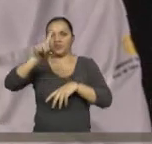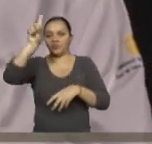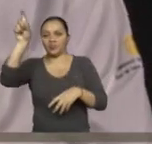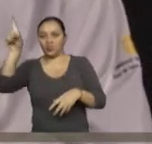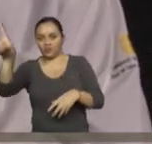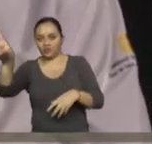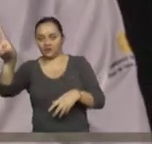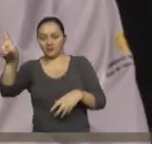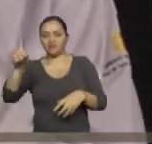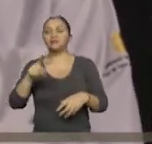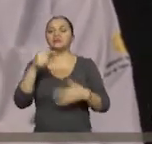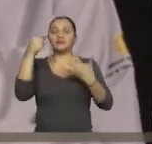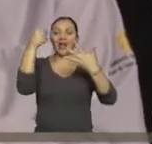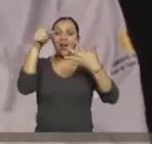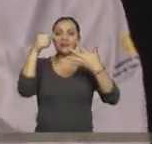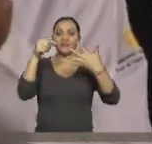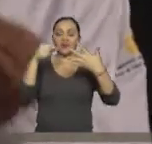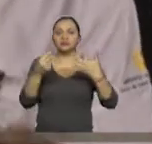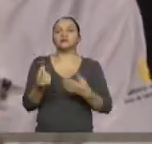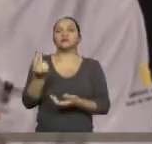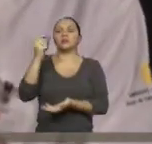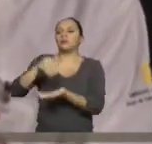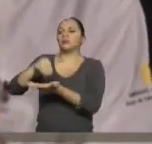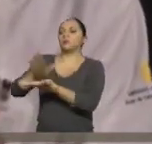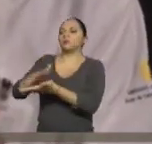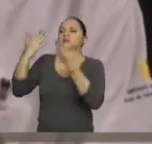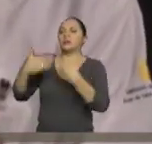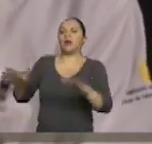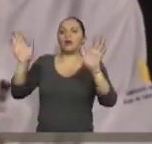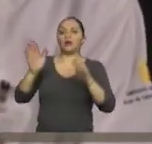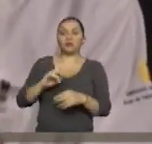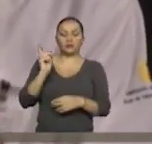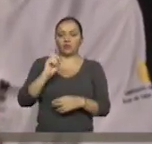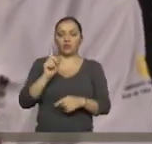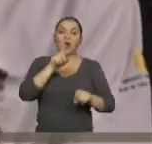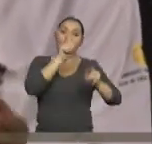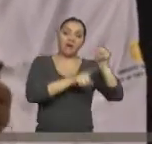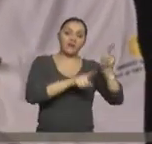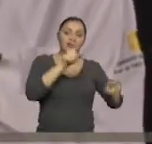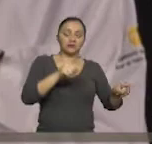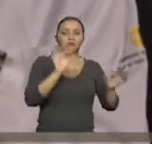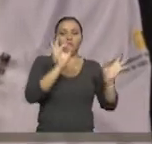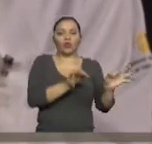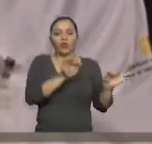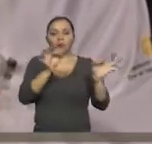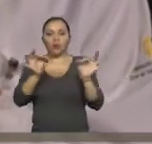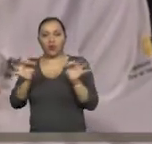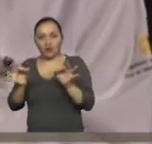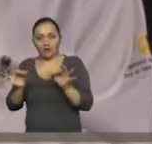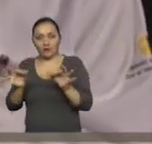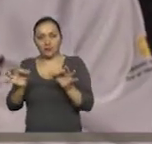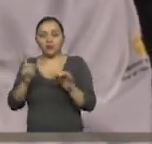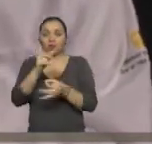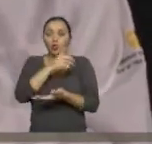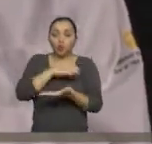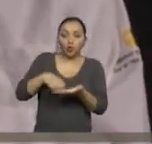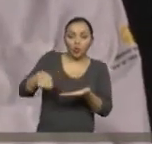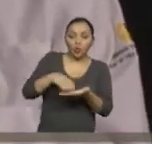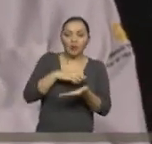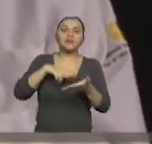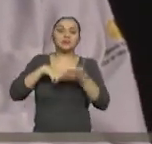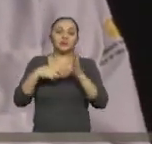Porque el proceso de calificación es inmediato en algunos casos, ¿sí? Porque este punto de duda me permite